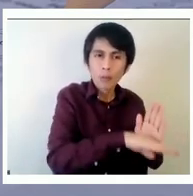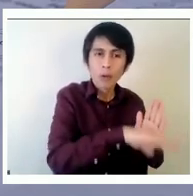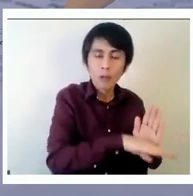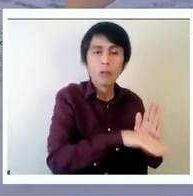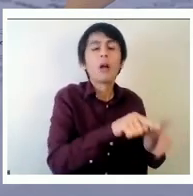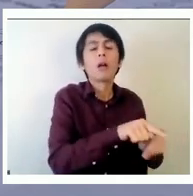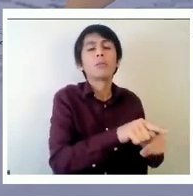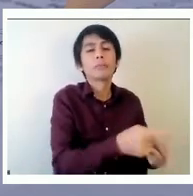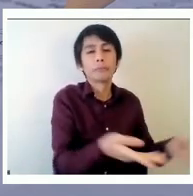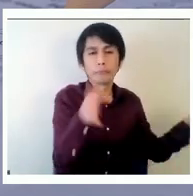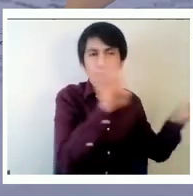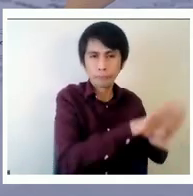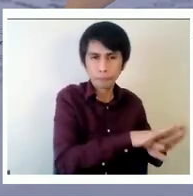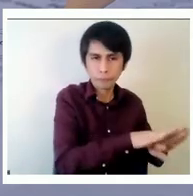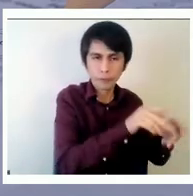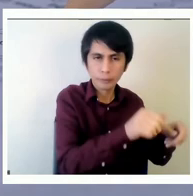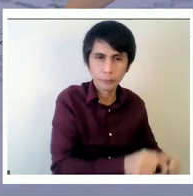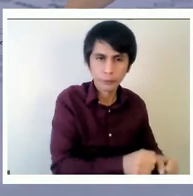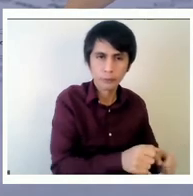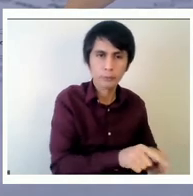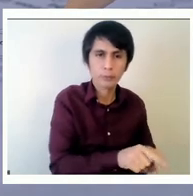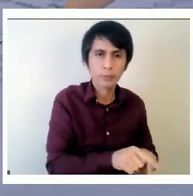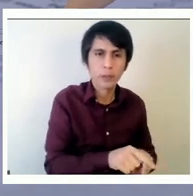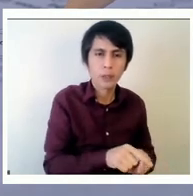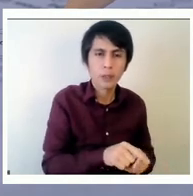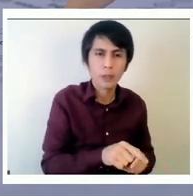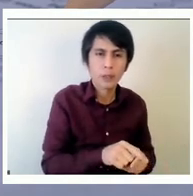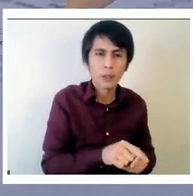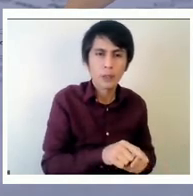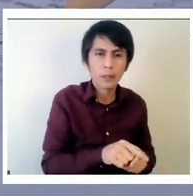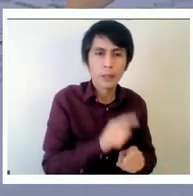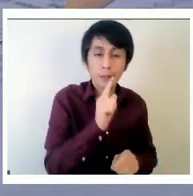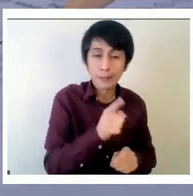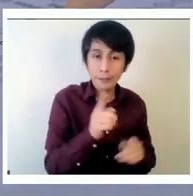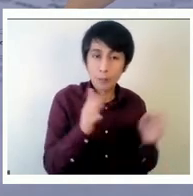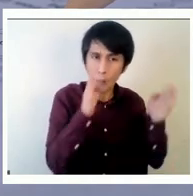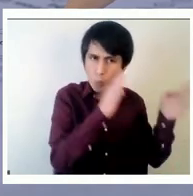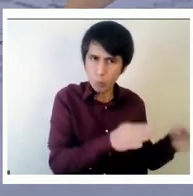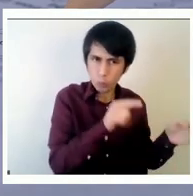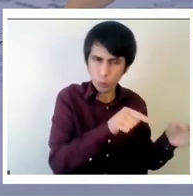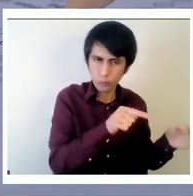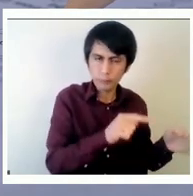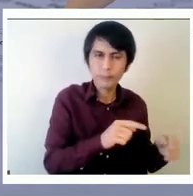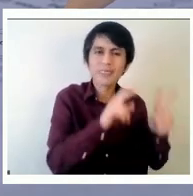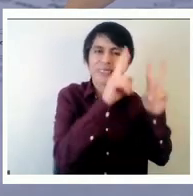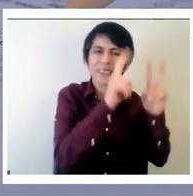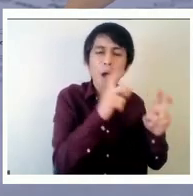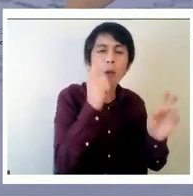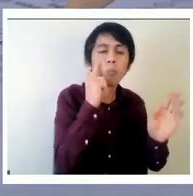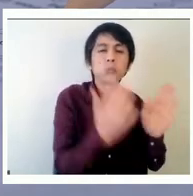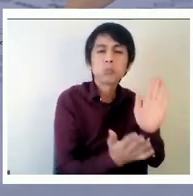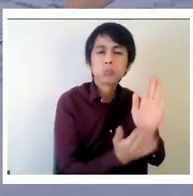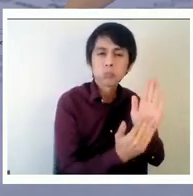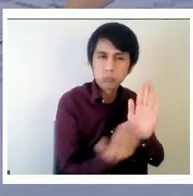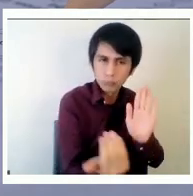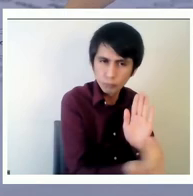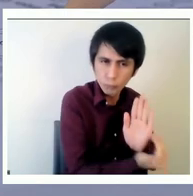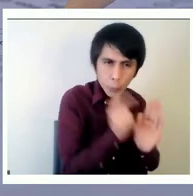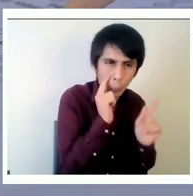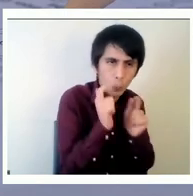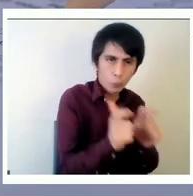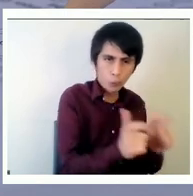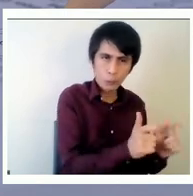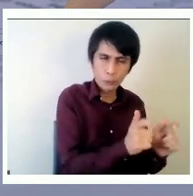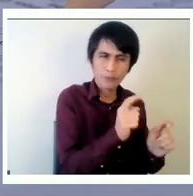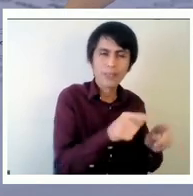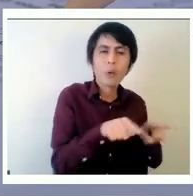punto y por un lado ese es el lado de la rendición de cuentas y del control para hablar en términos de las presentaciones